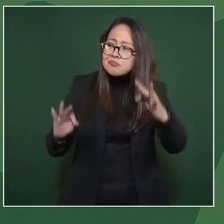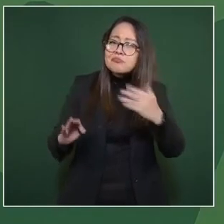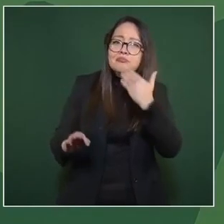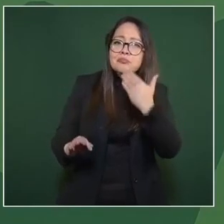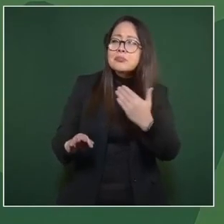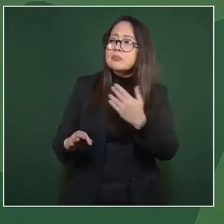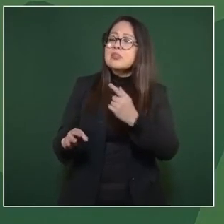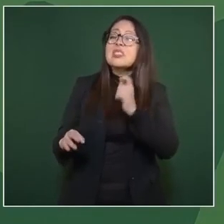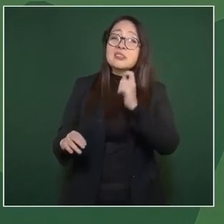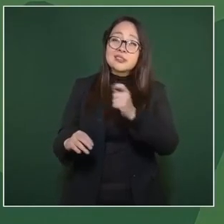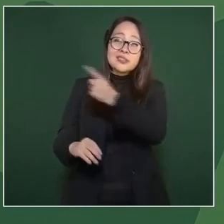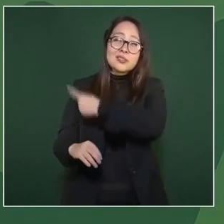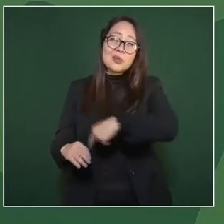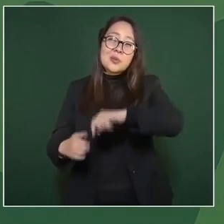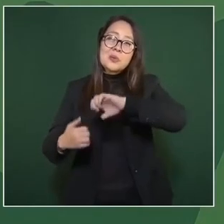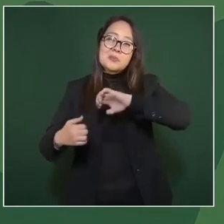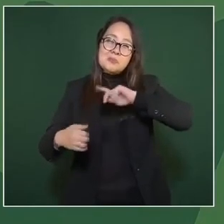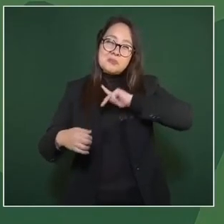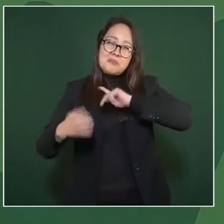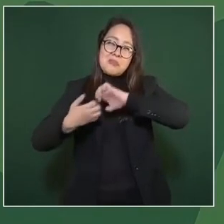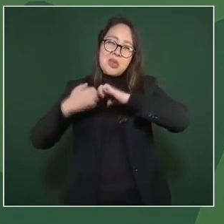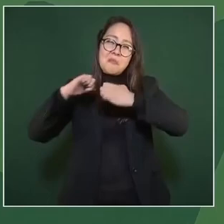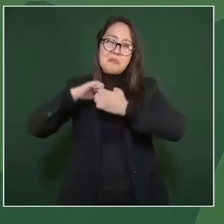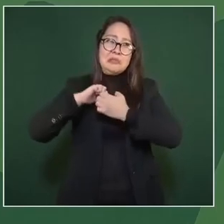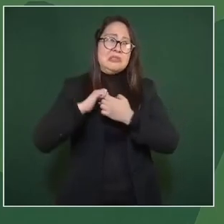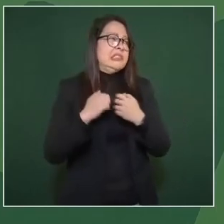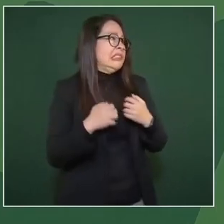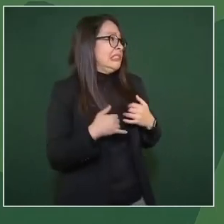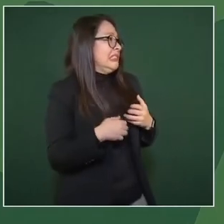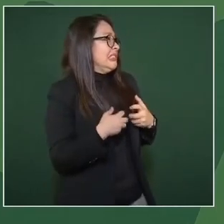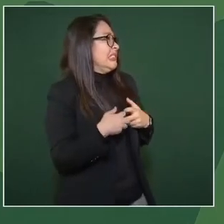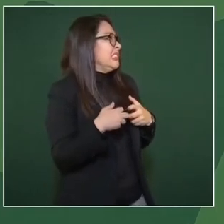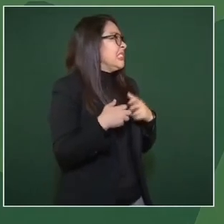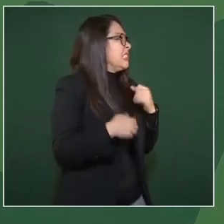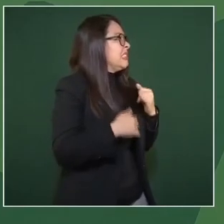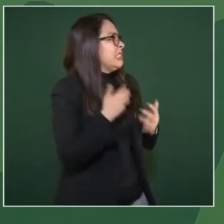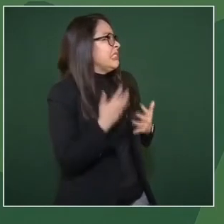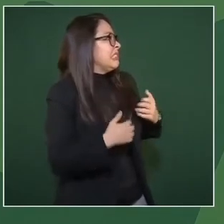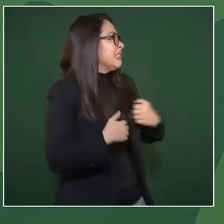y también tiene que ver con los medios,